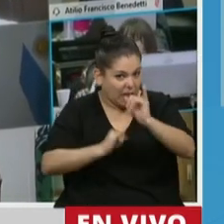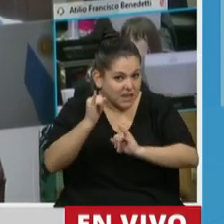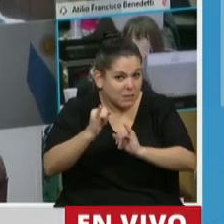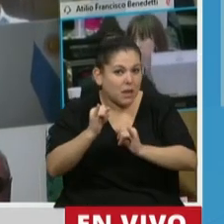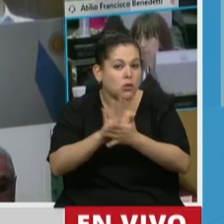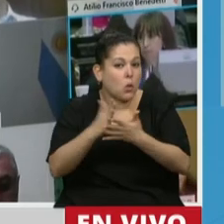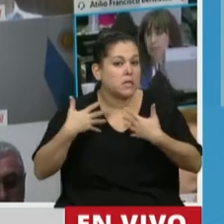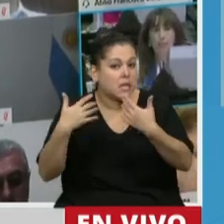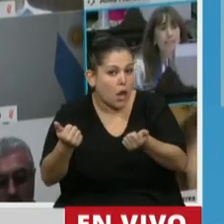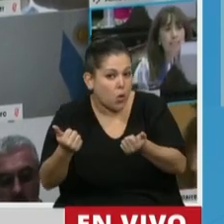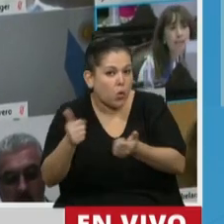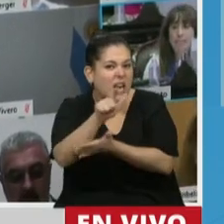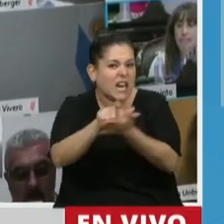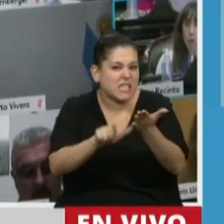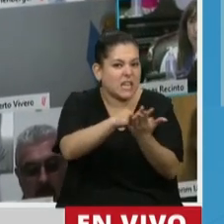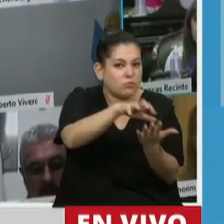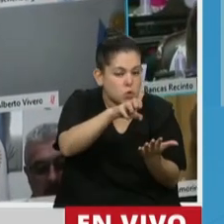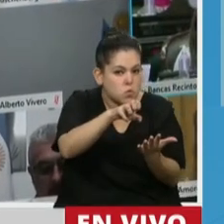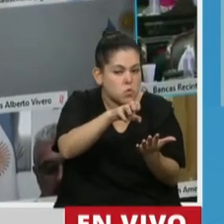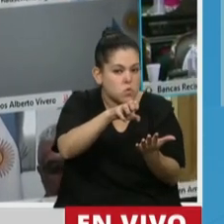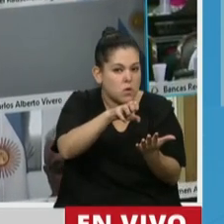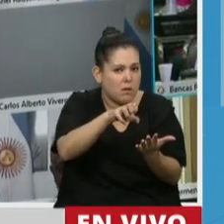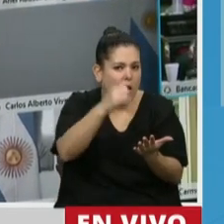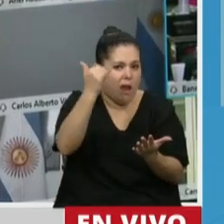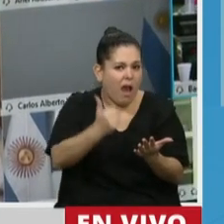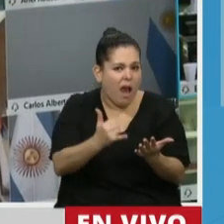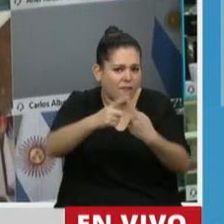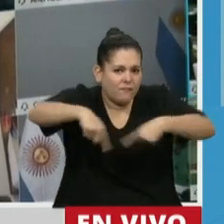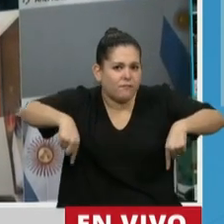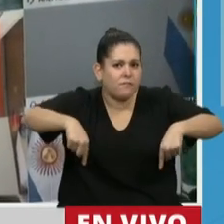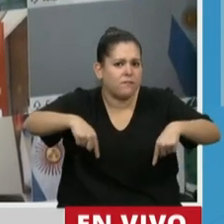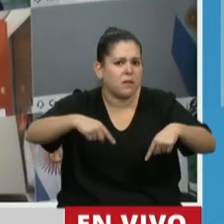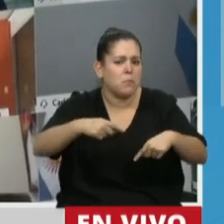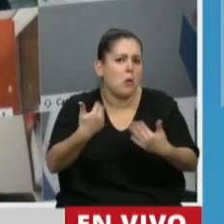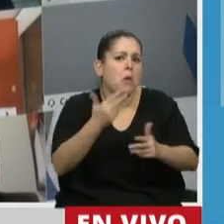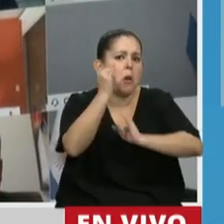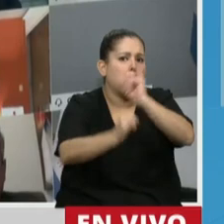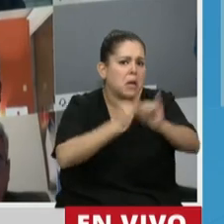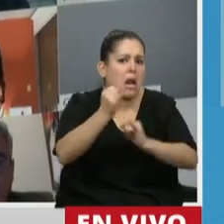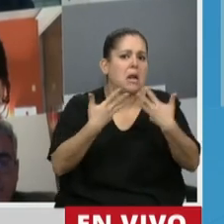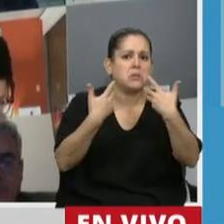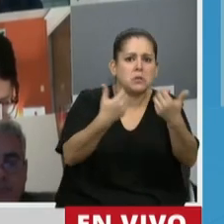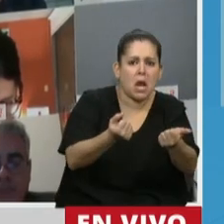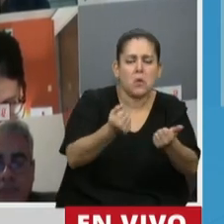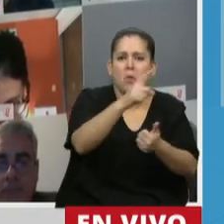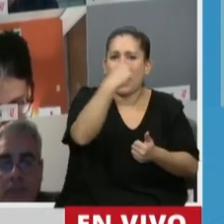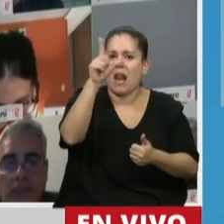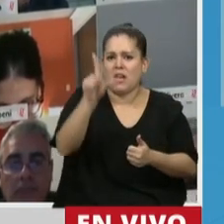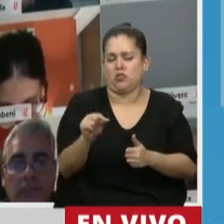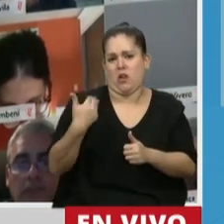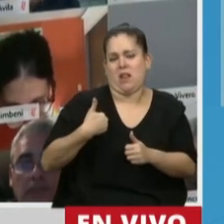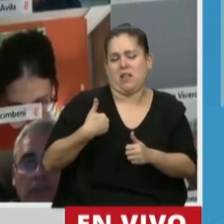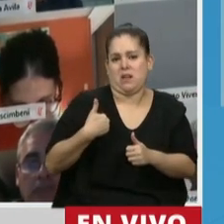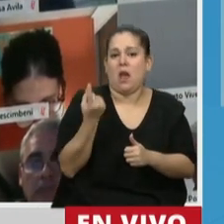salud? ¿Quieren que les hable de recetas electrónicas? Tenemos la maqueta, les podemos hablar de la salud que le viene a la nación argentina.